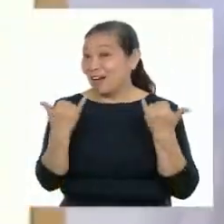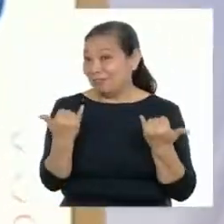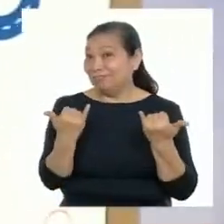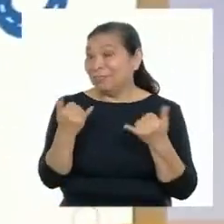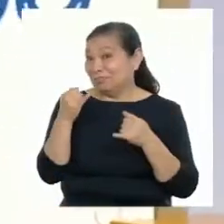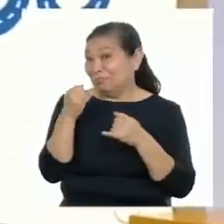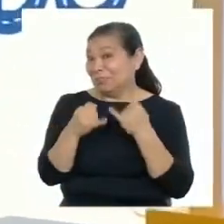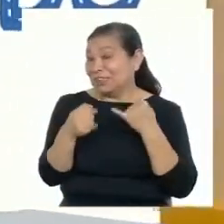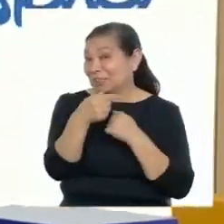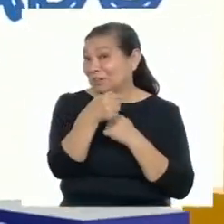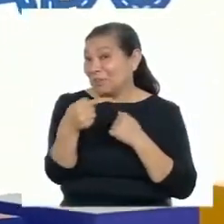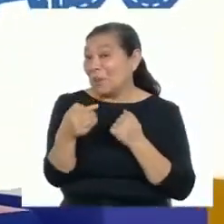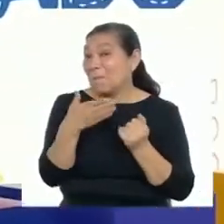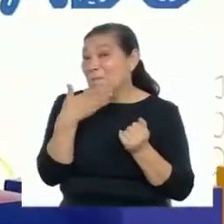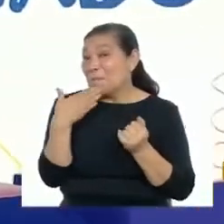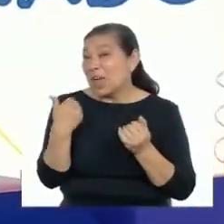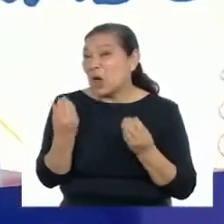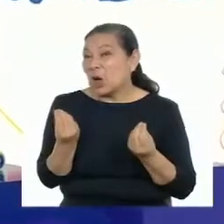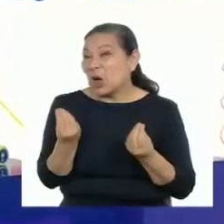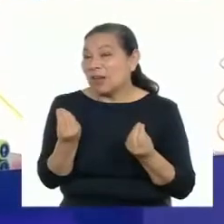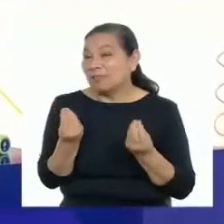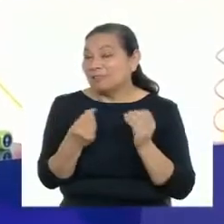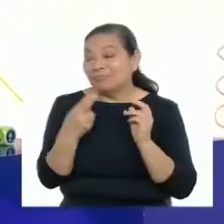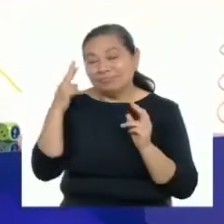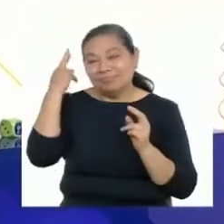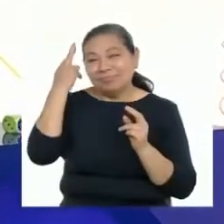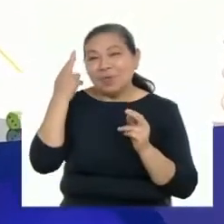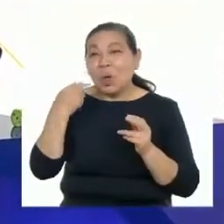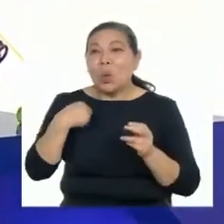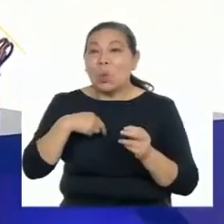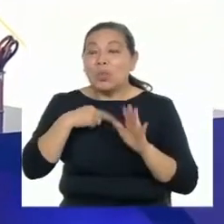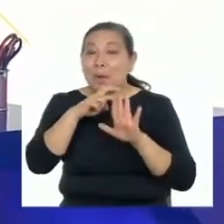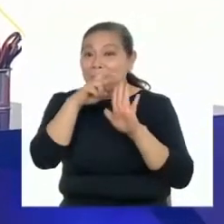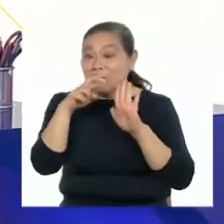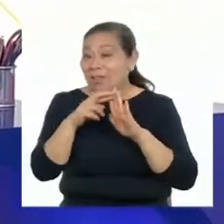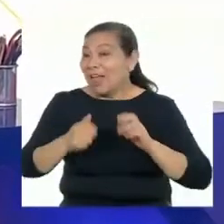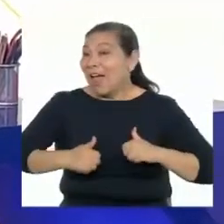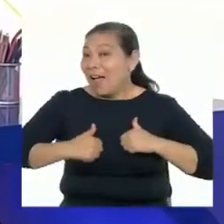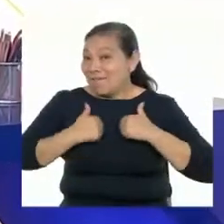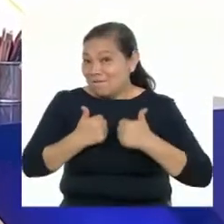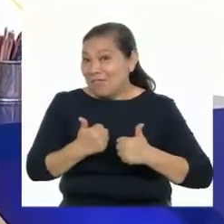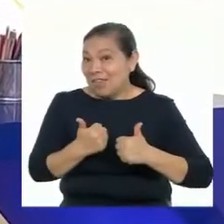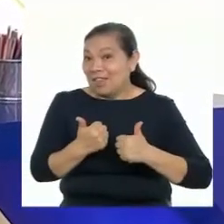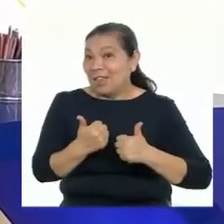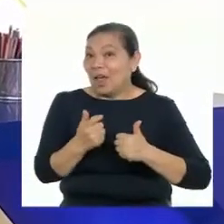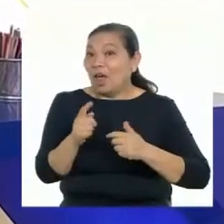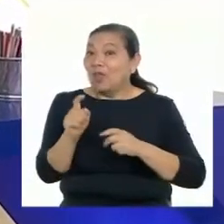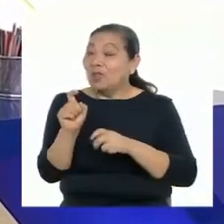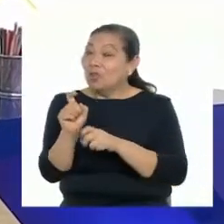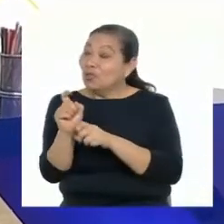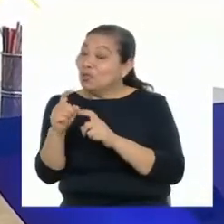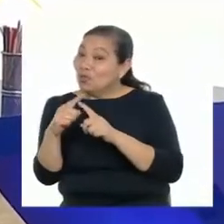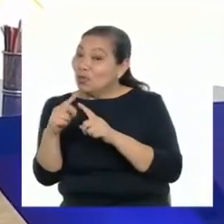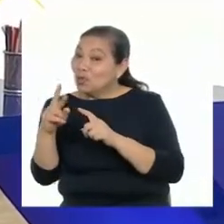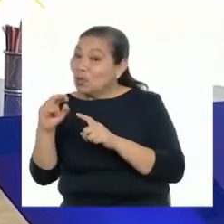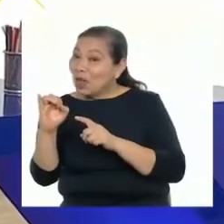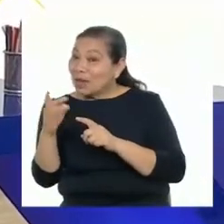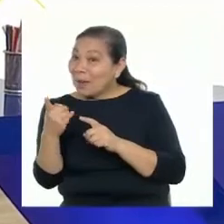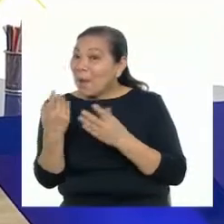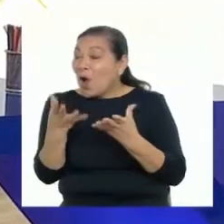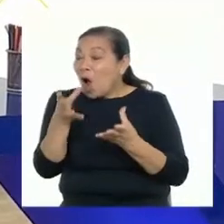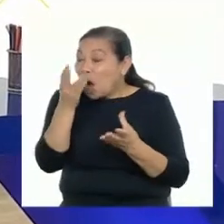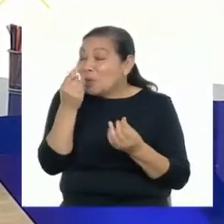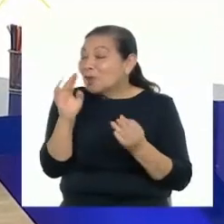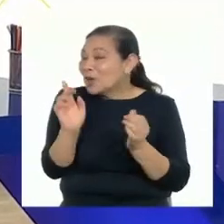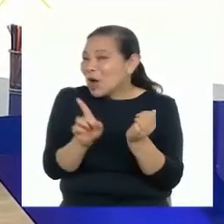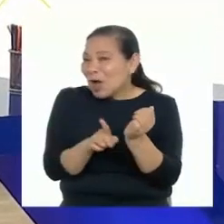cerramos la semana y qué mejor manera de hacerlo que reflexionando sobre nuestro proyecto de vida a través de tutoría y orientación educativa. Y